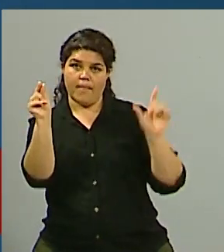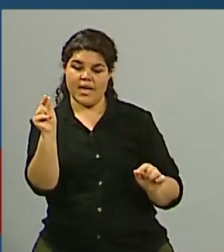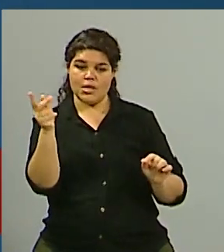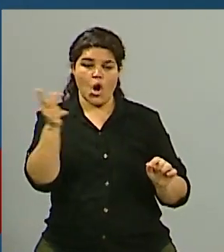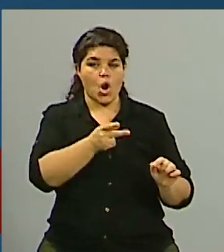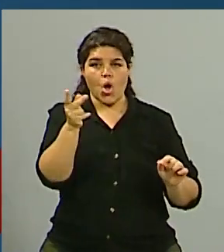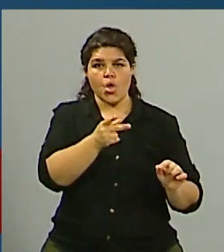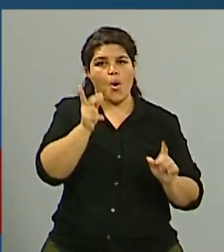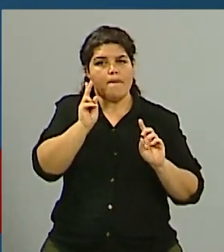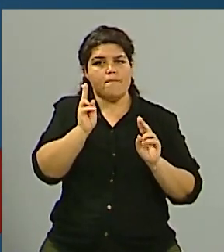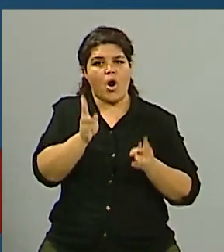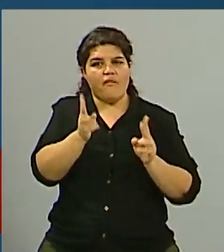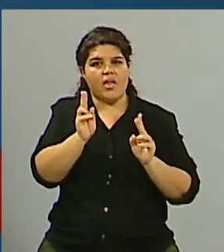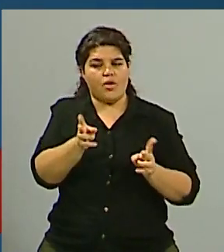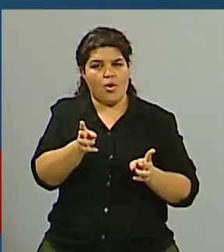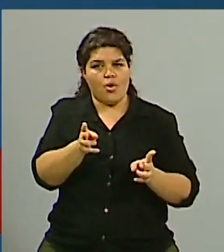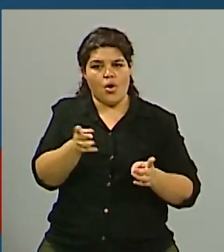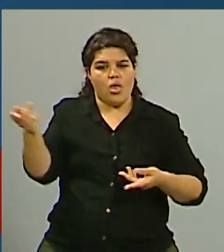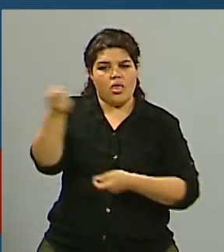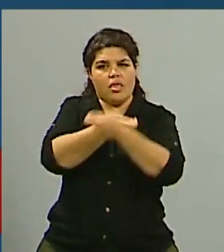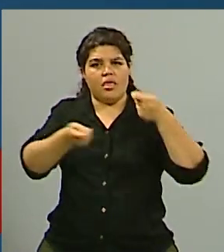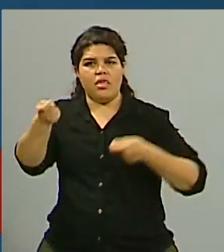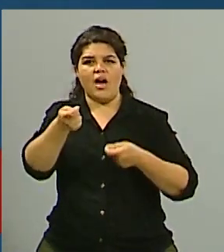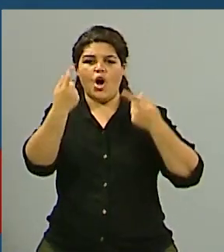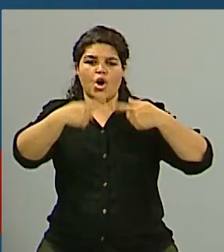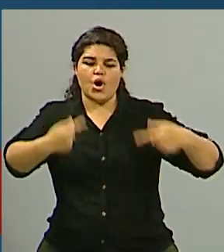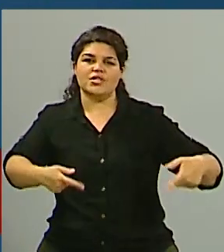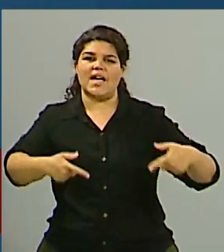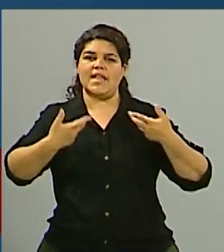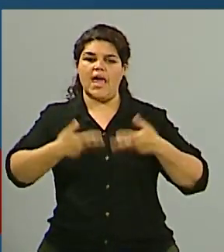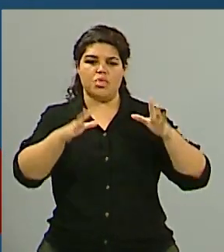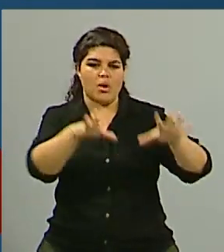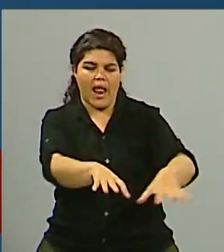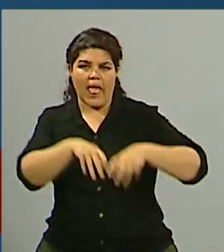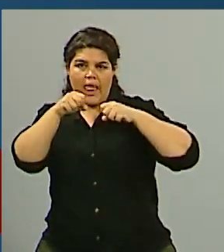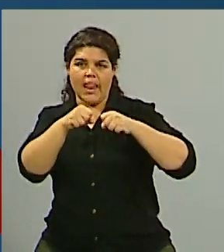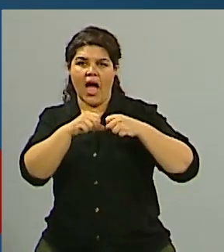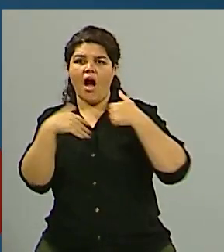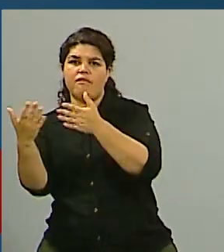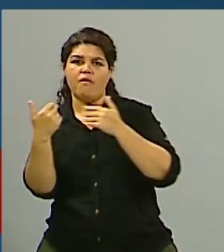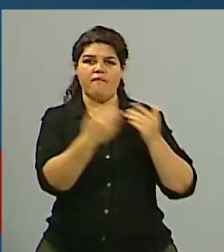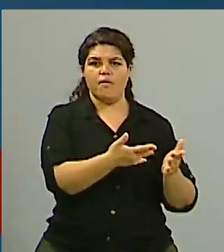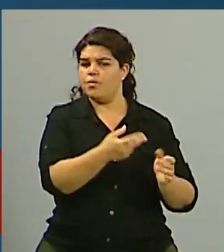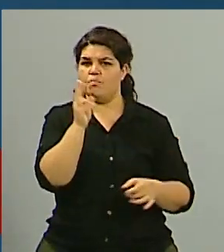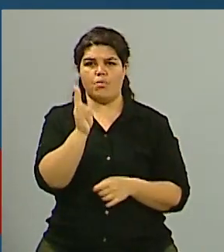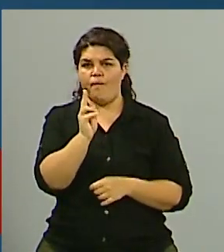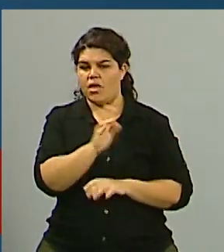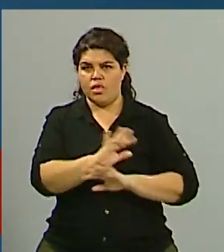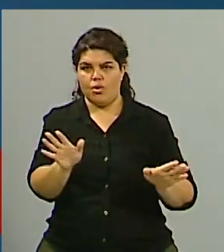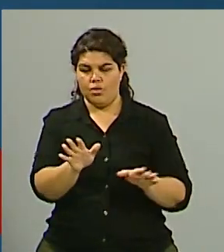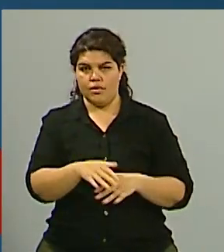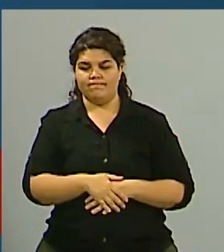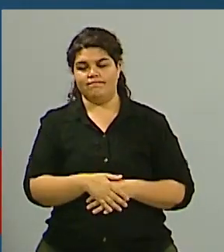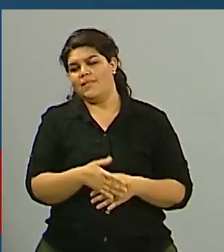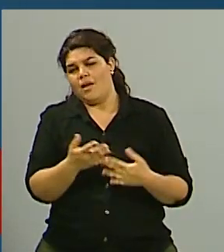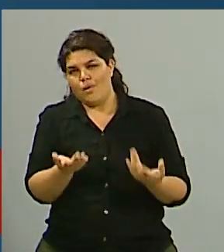unilaterales en Malvinas, en relación con la explotación de recursos naturales, situación que es vulnerada,